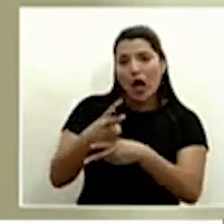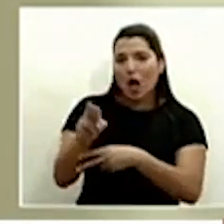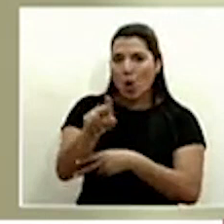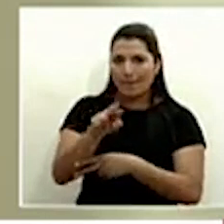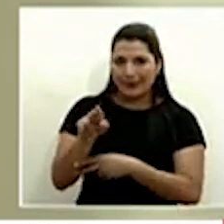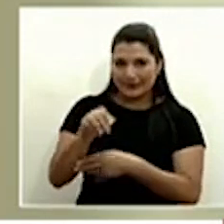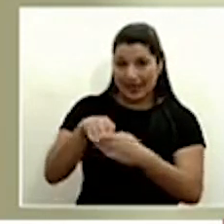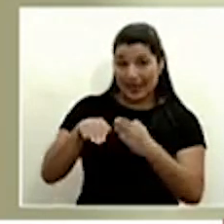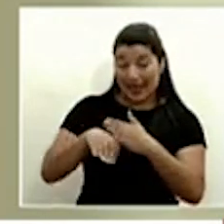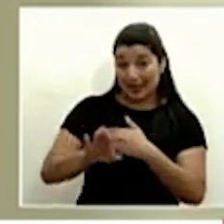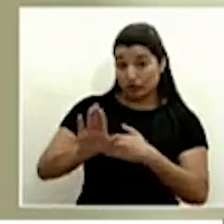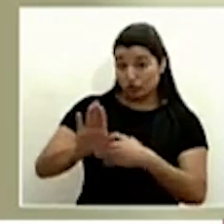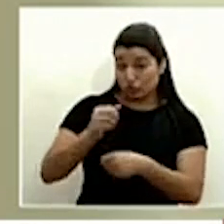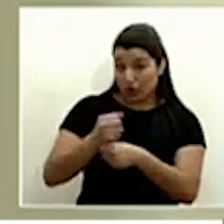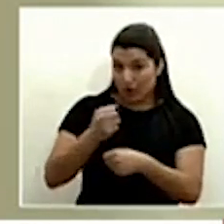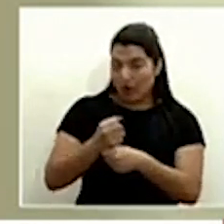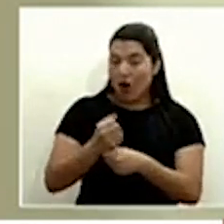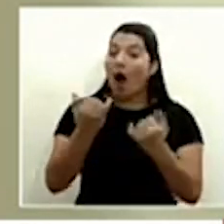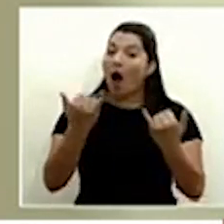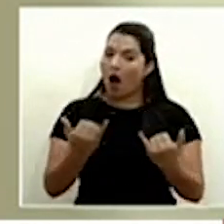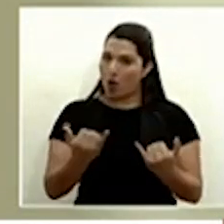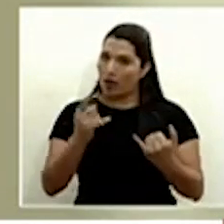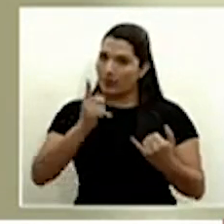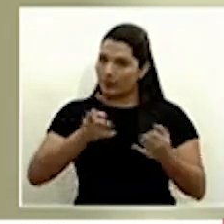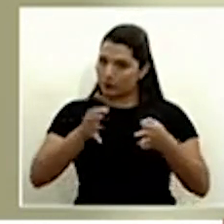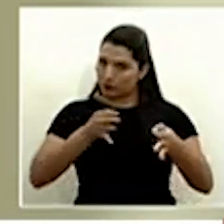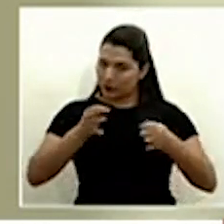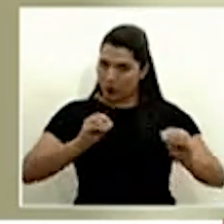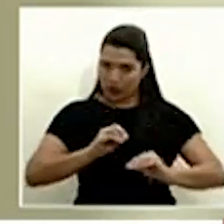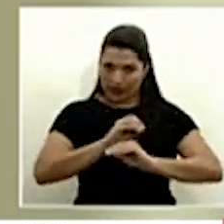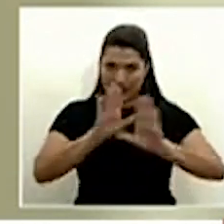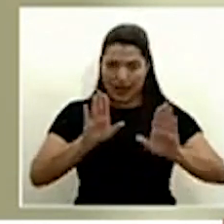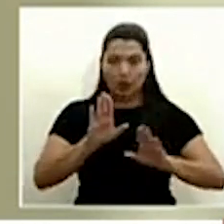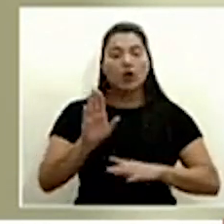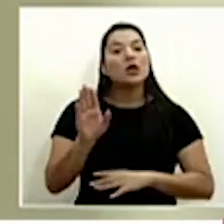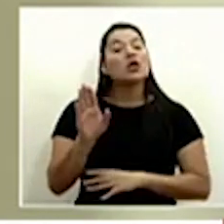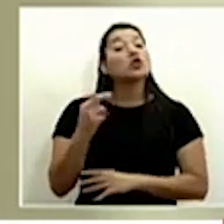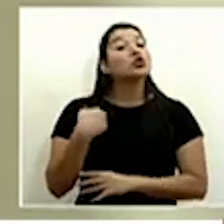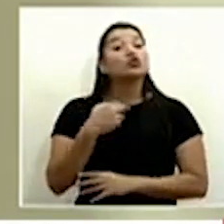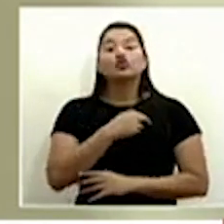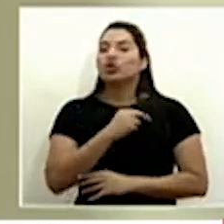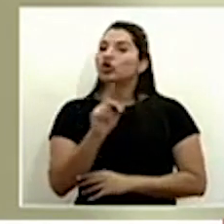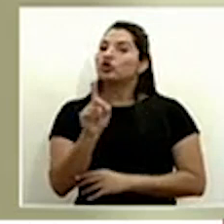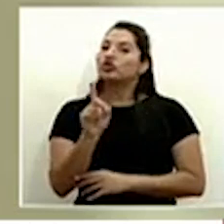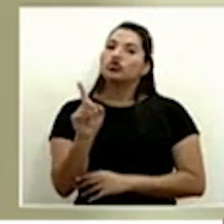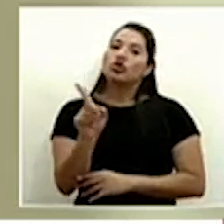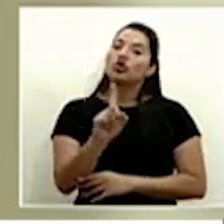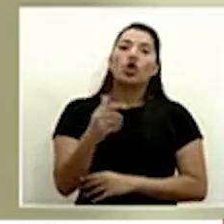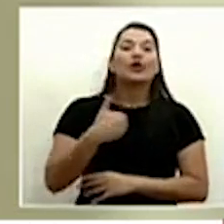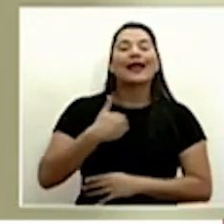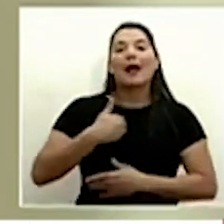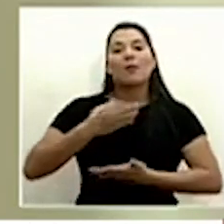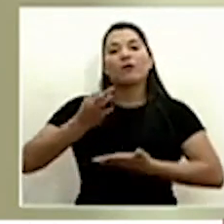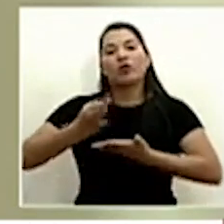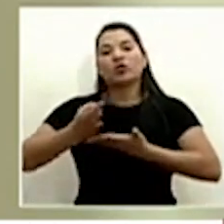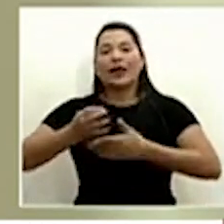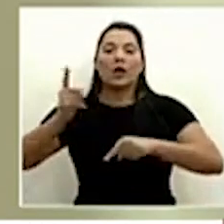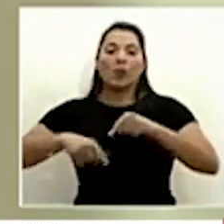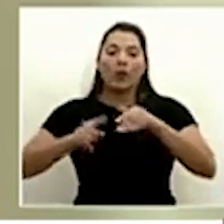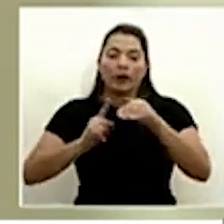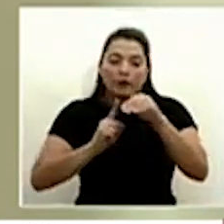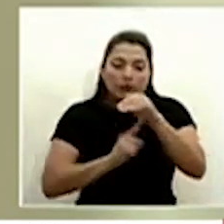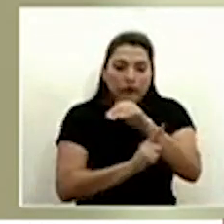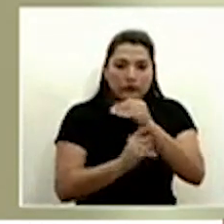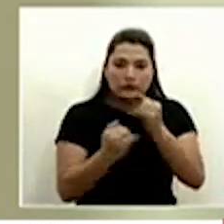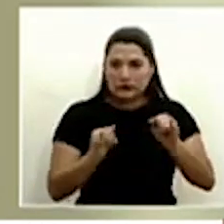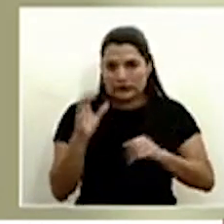en esta labor. También debo ser claro, bajo esas circunstancias no tenemos una frontera que sea enfranqueable. De repente en